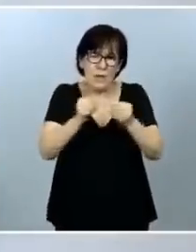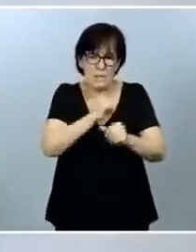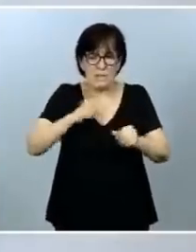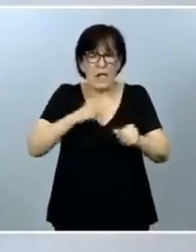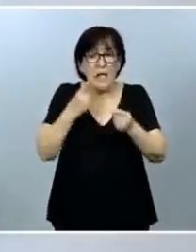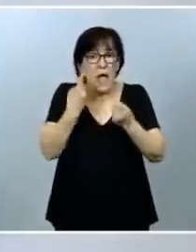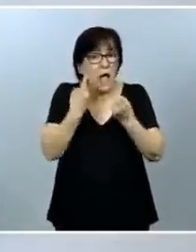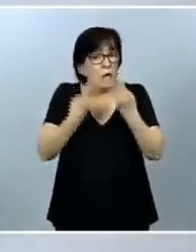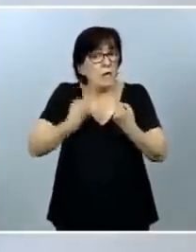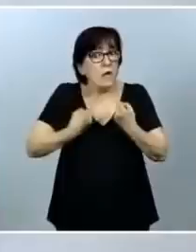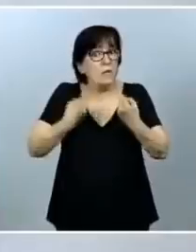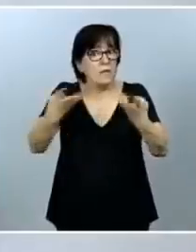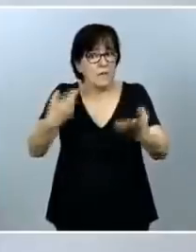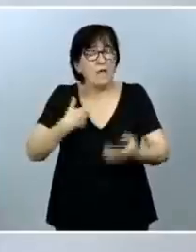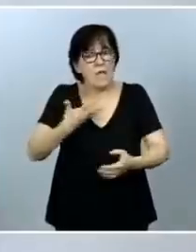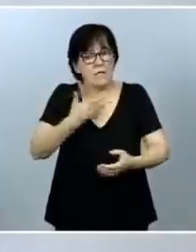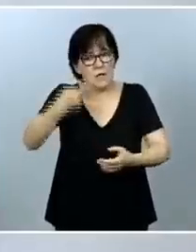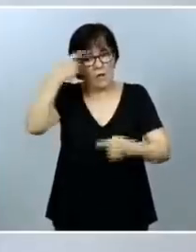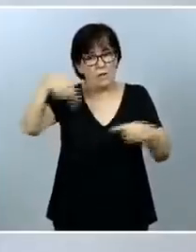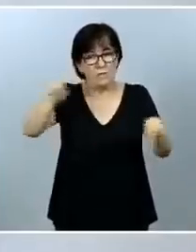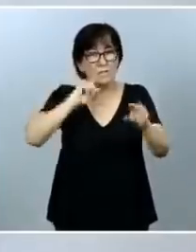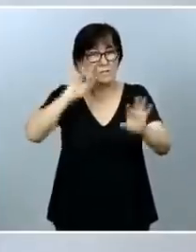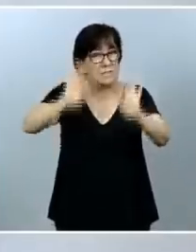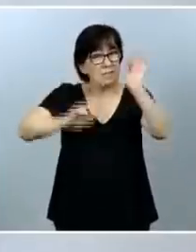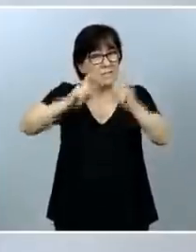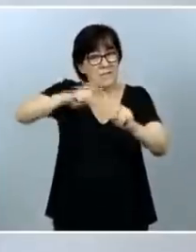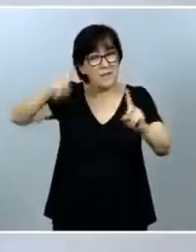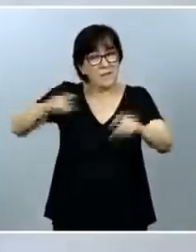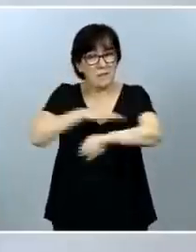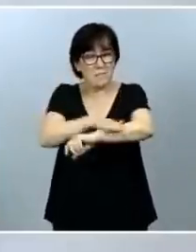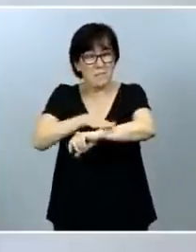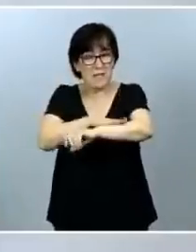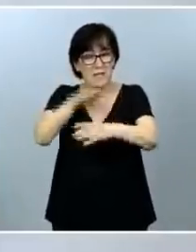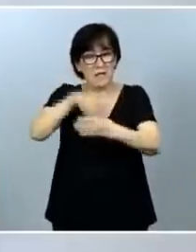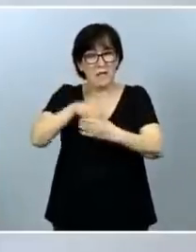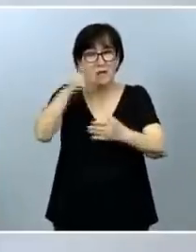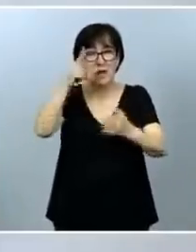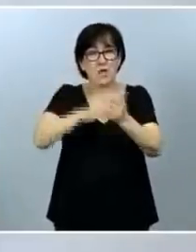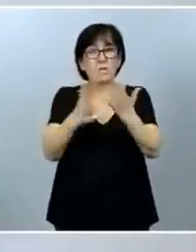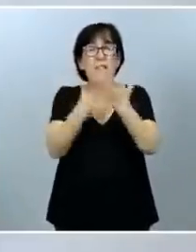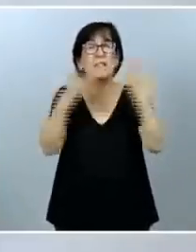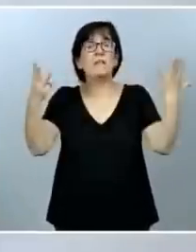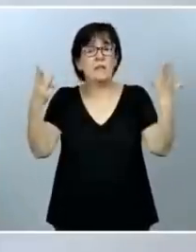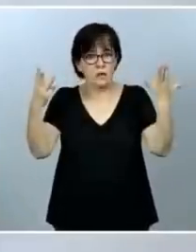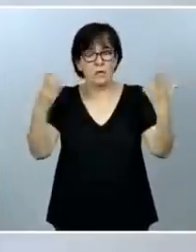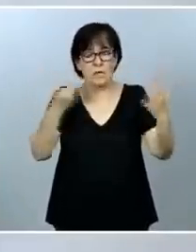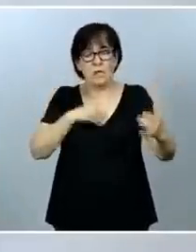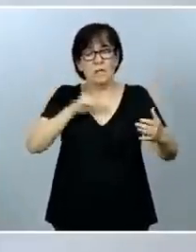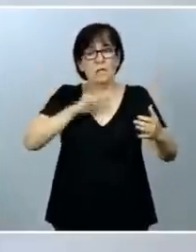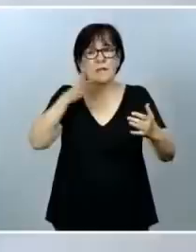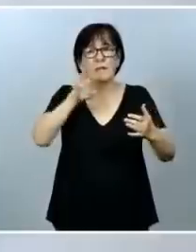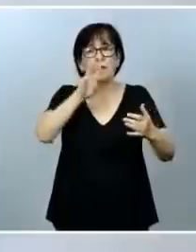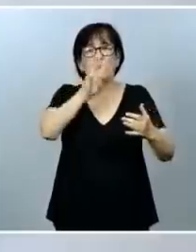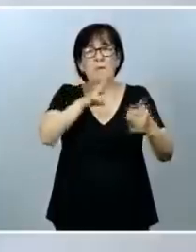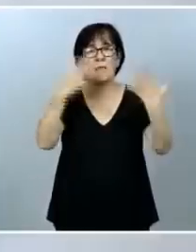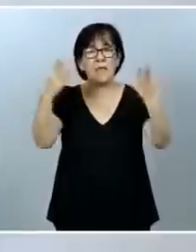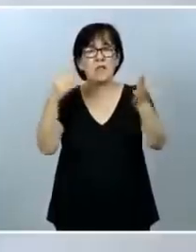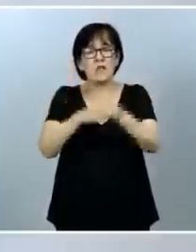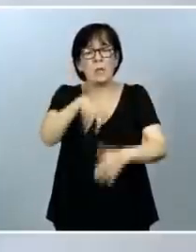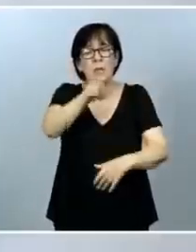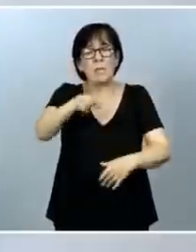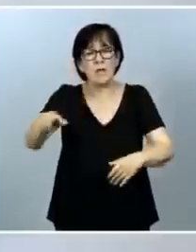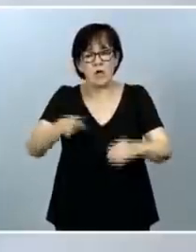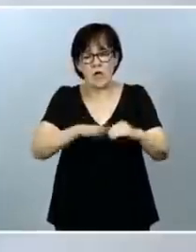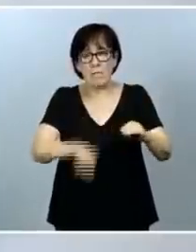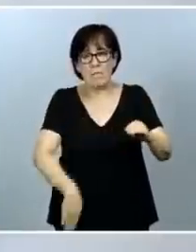conozcan. Según la estadística oficial del Ministerio del Interior, en 2018, en España hubo 38.000 personas menores de